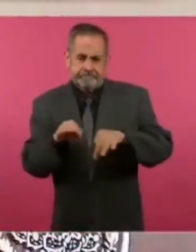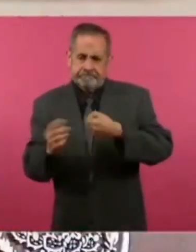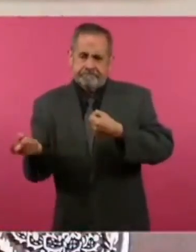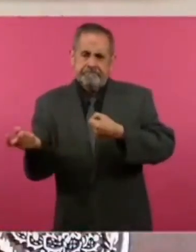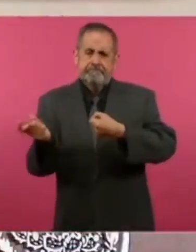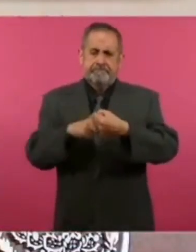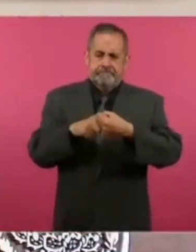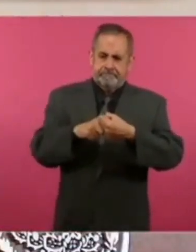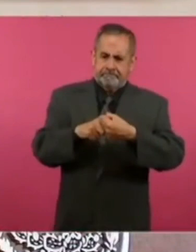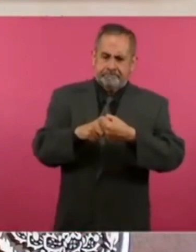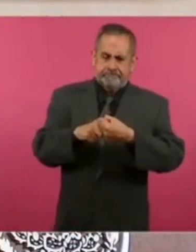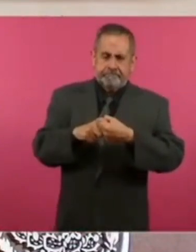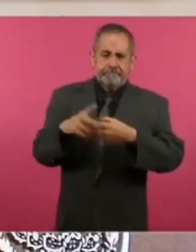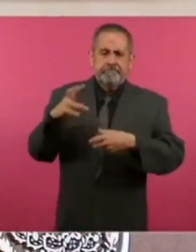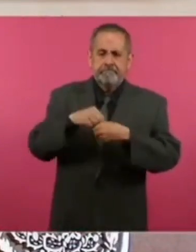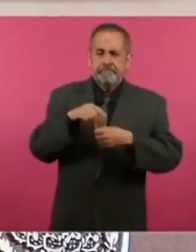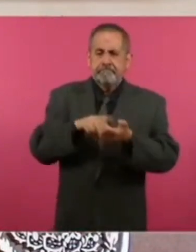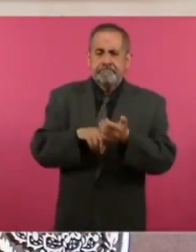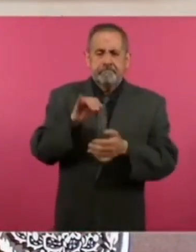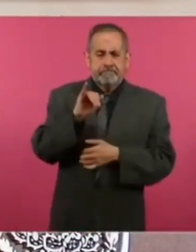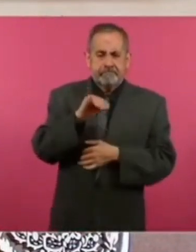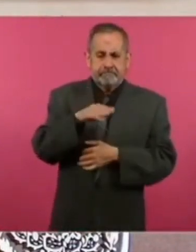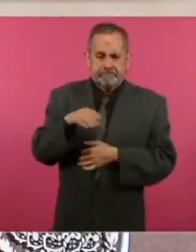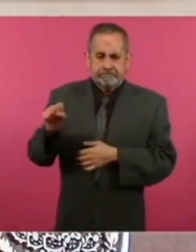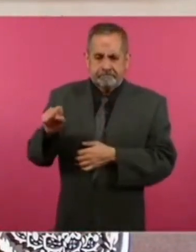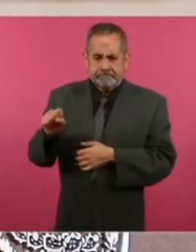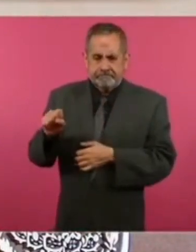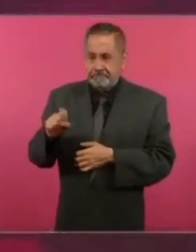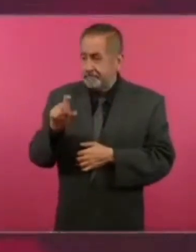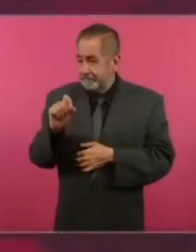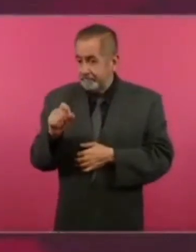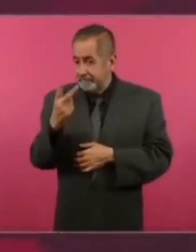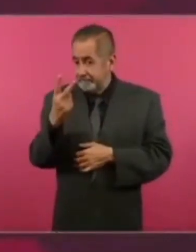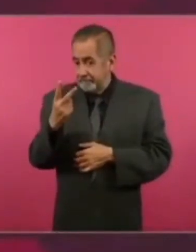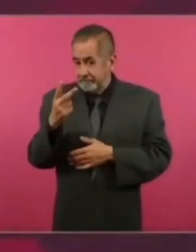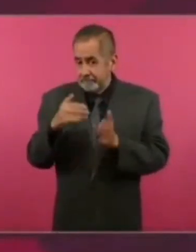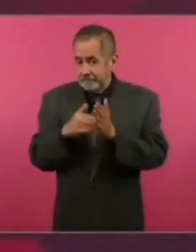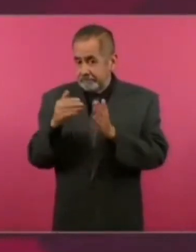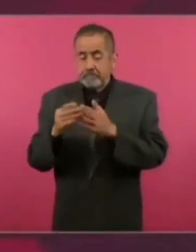inscritos en el Seguro Social. Veintidós millones.